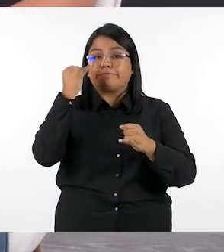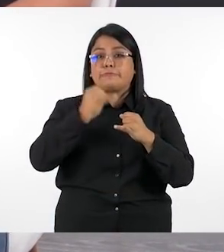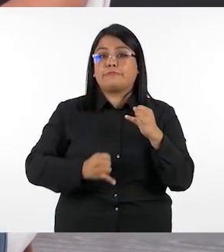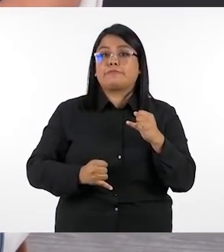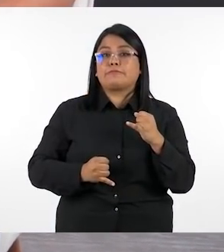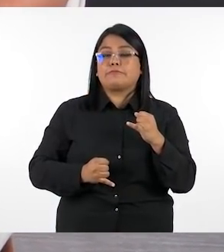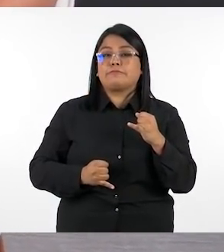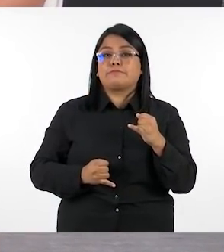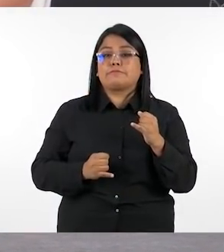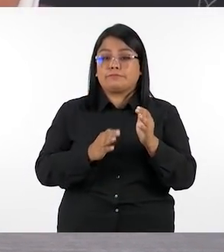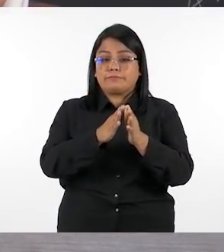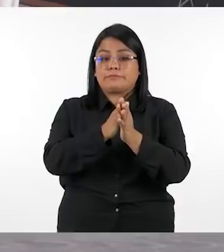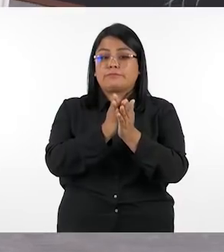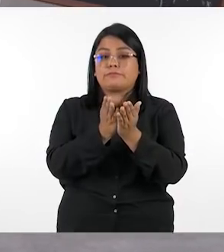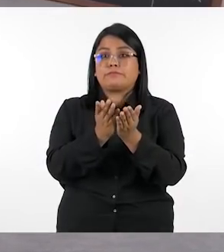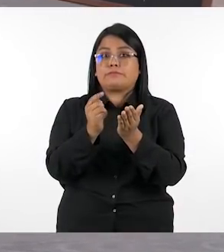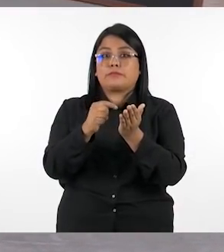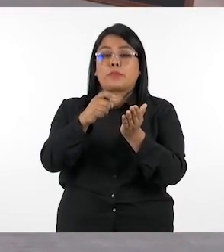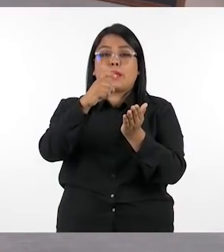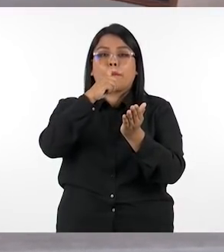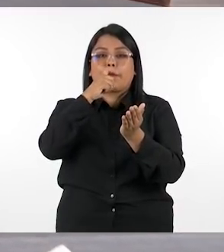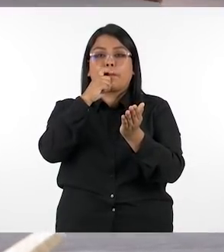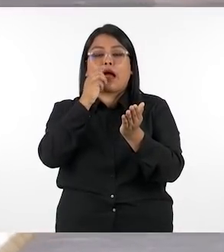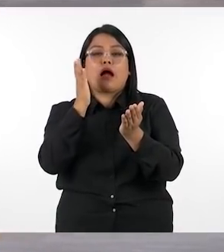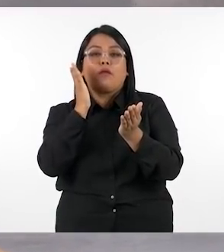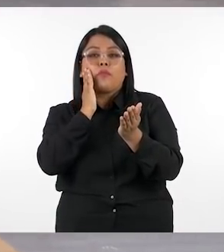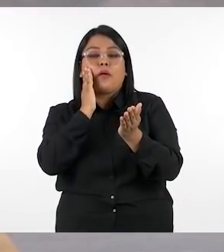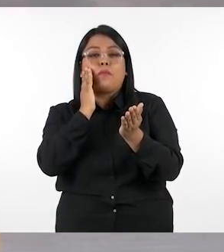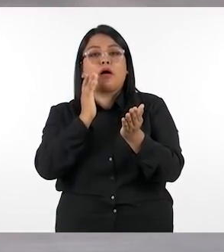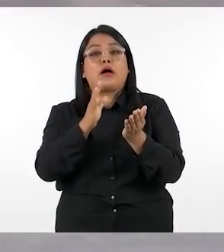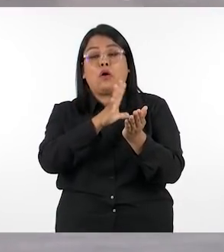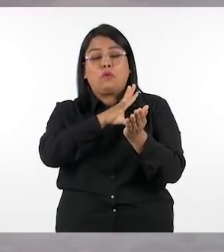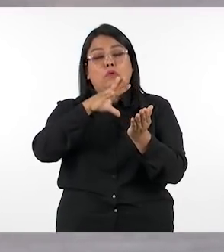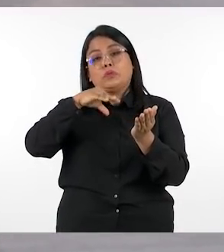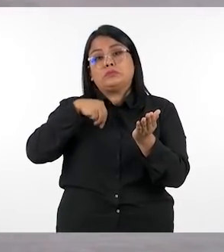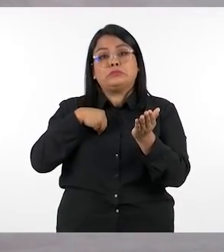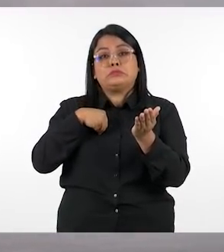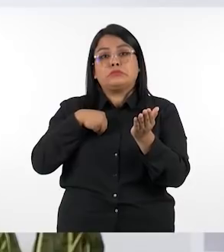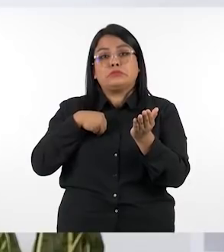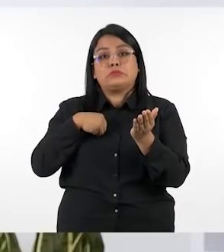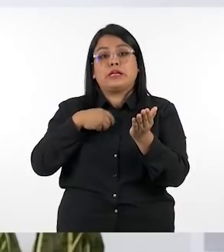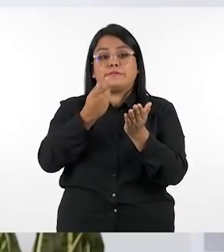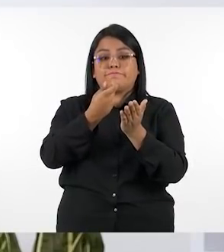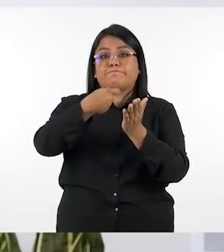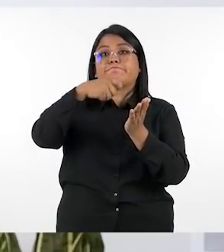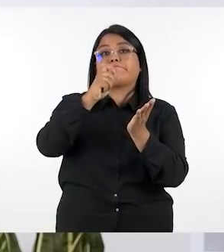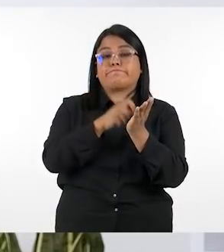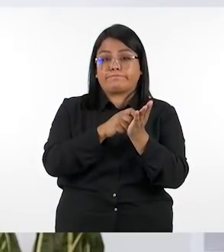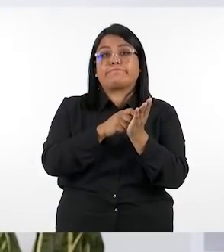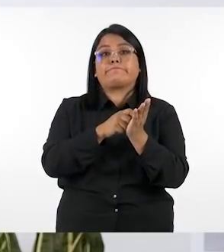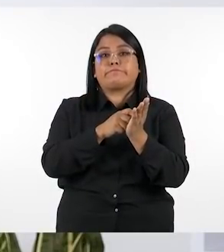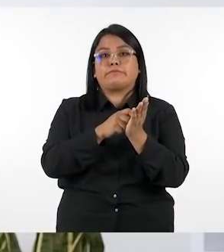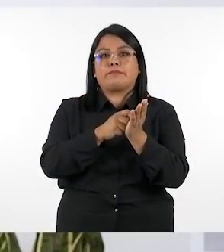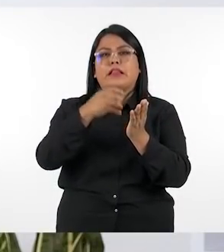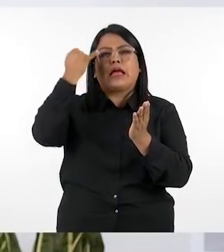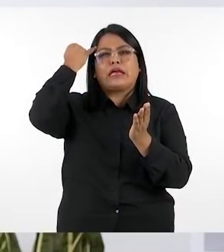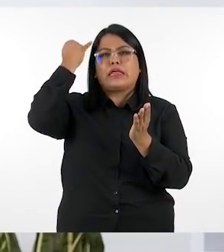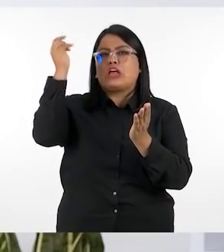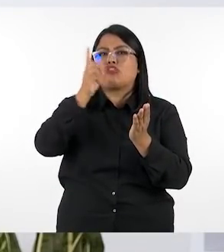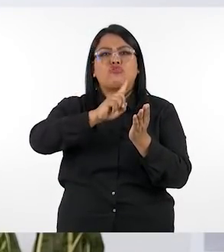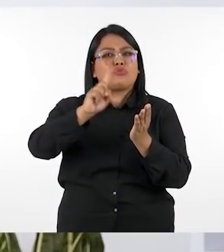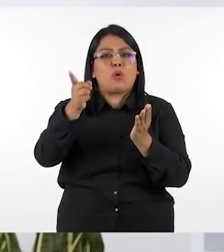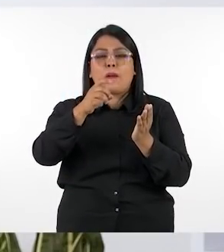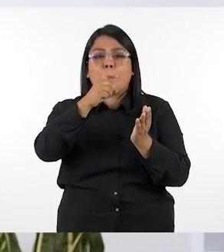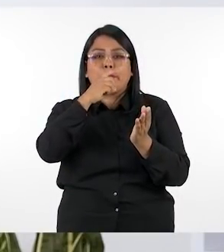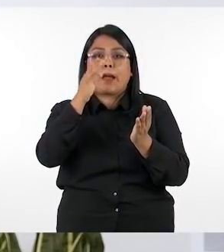aparece una sección donde el padre o el encargado debe de firmar la idea aquí no es que el